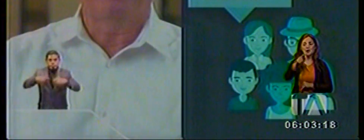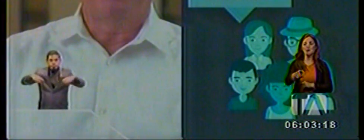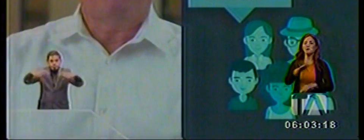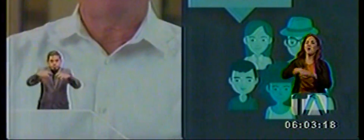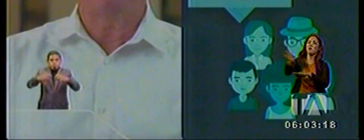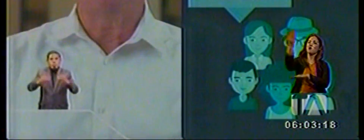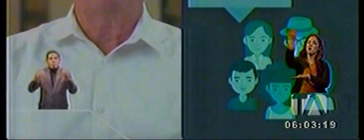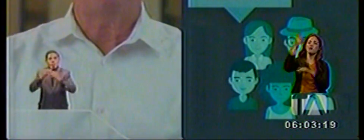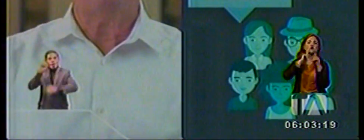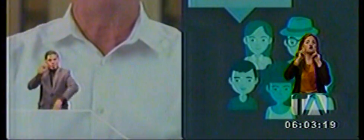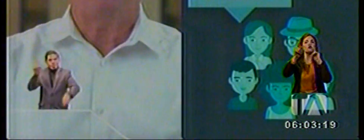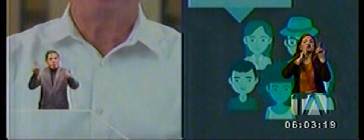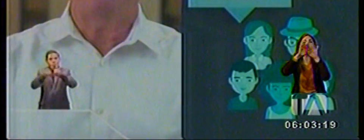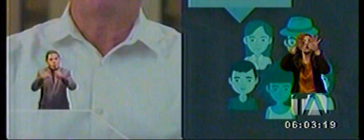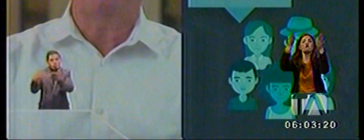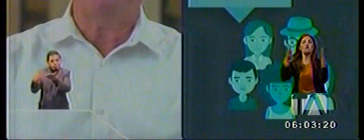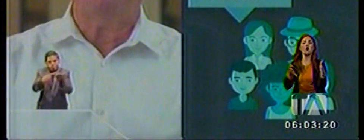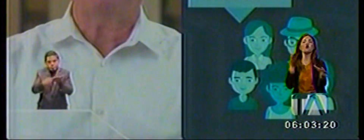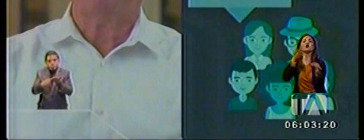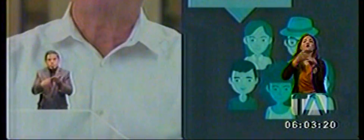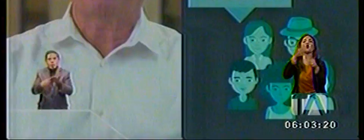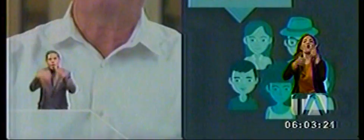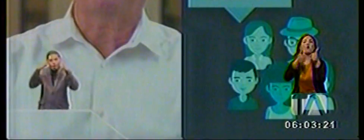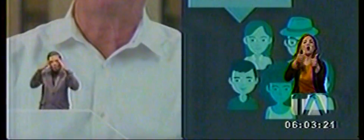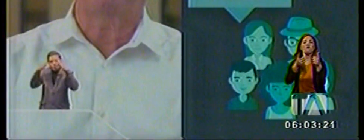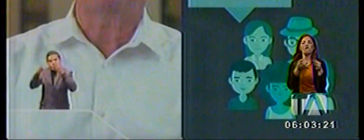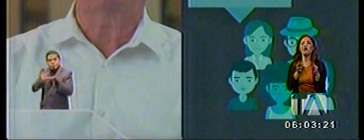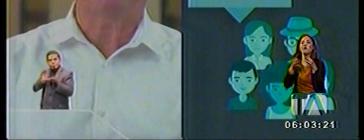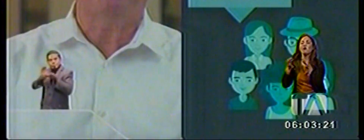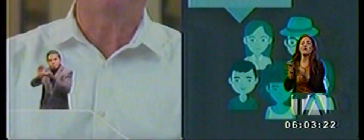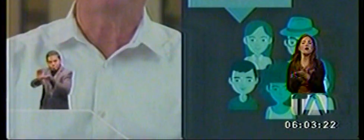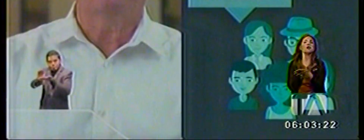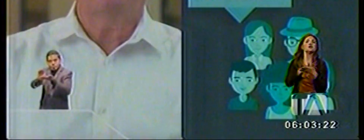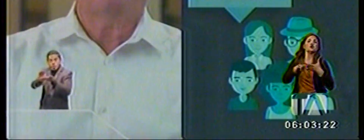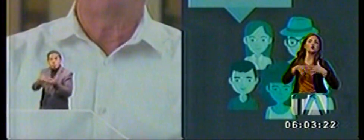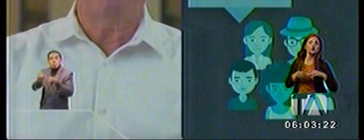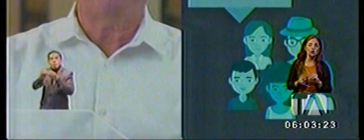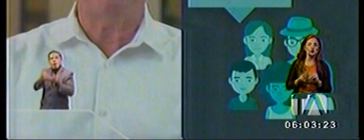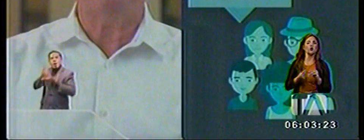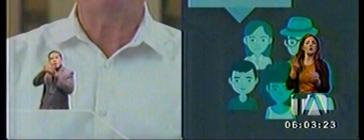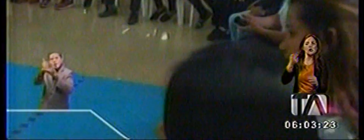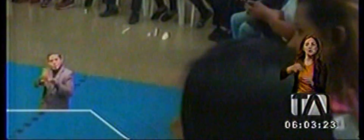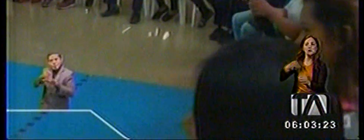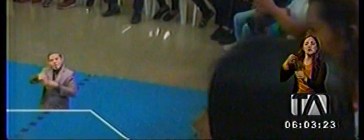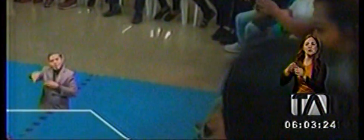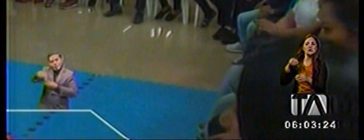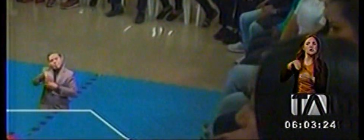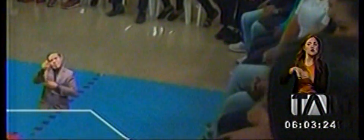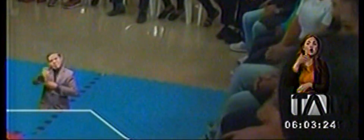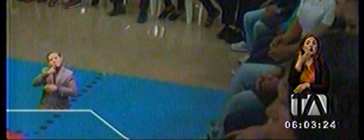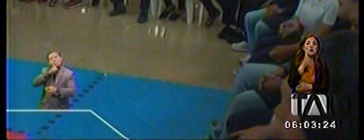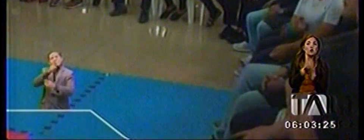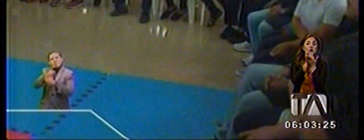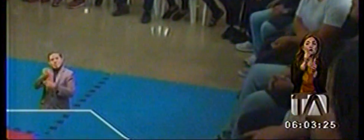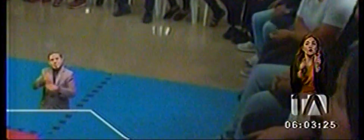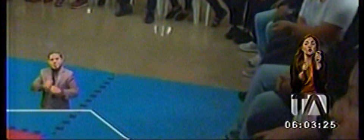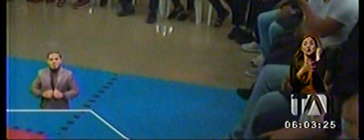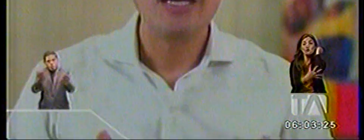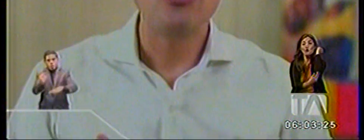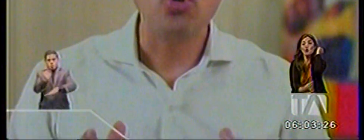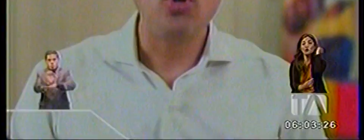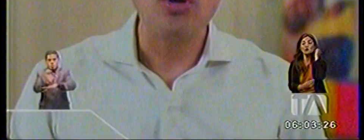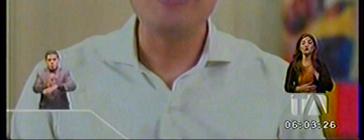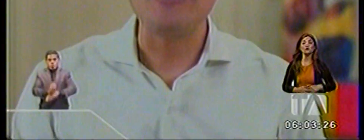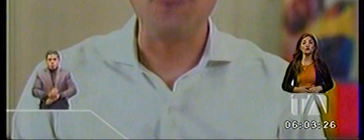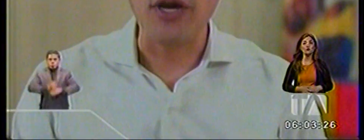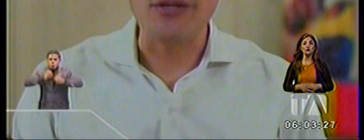nacional para encontrar los mejores mecanismos de focalización de subsidios que beneficien a quienes realmente lo necesitan.